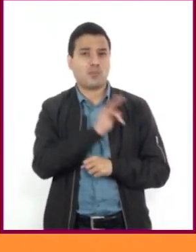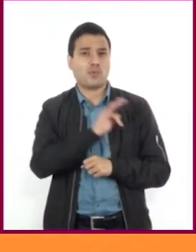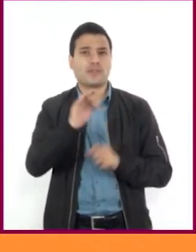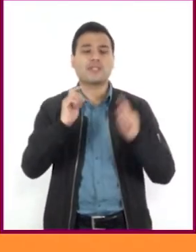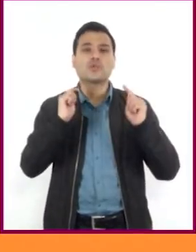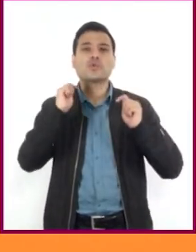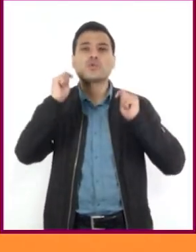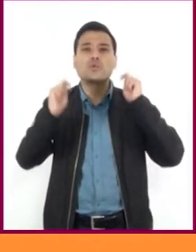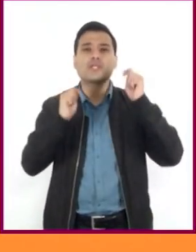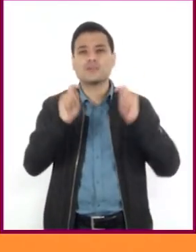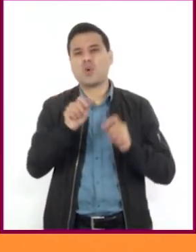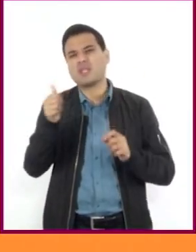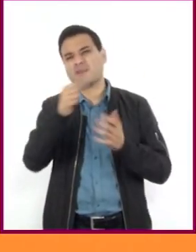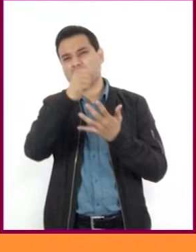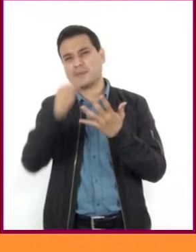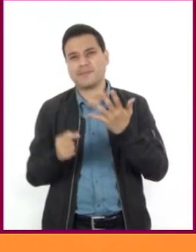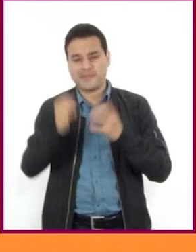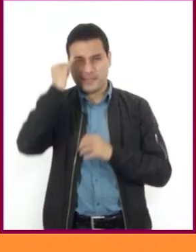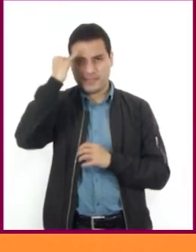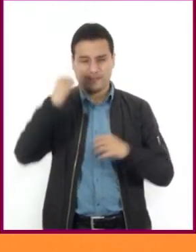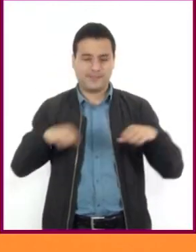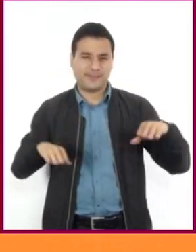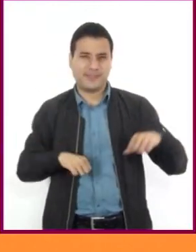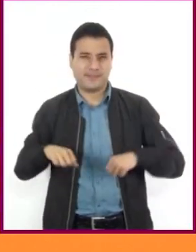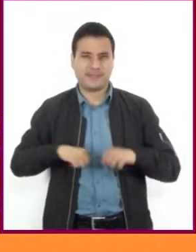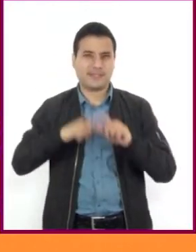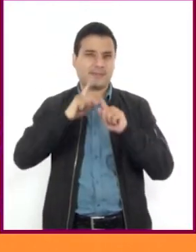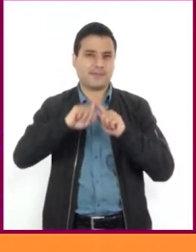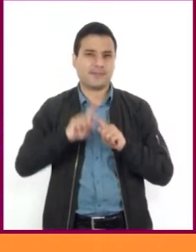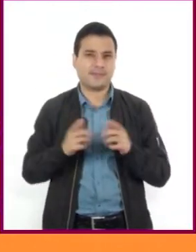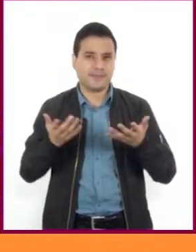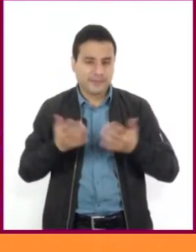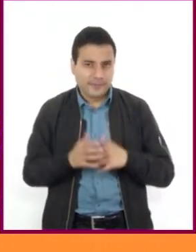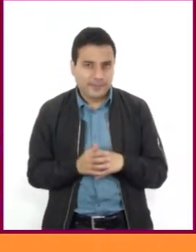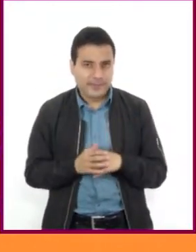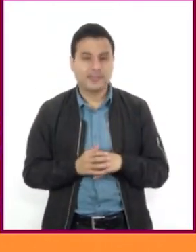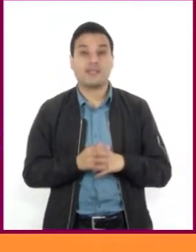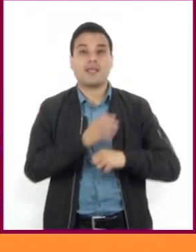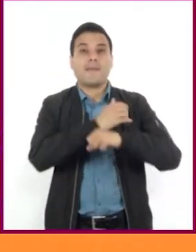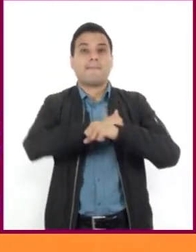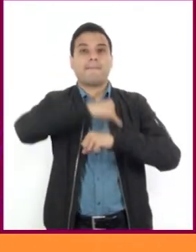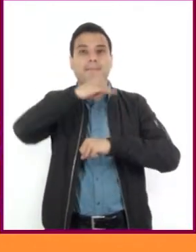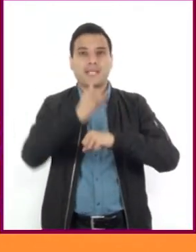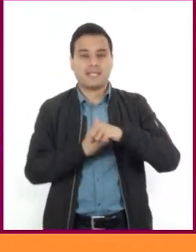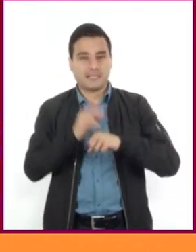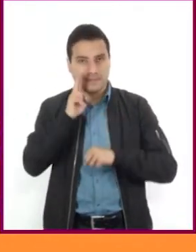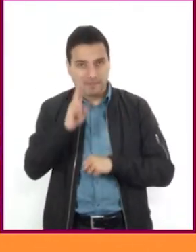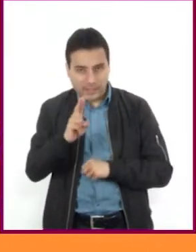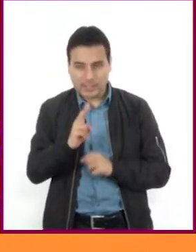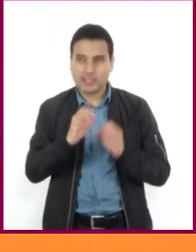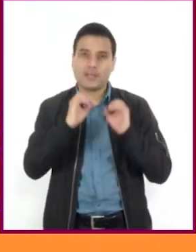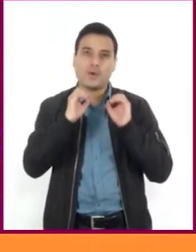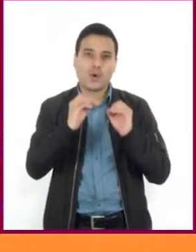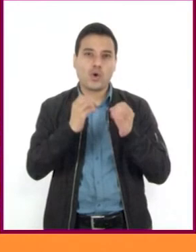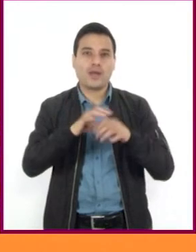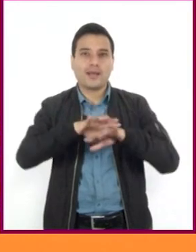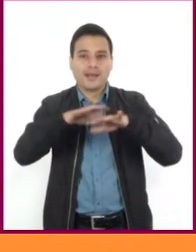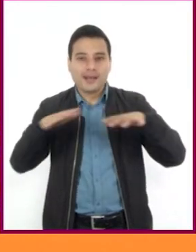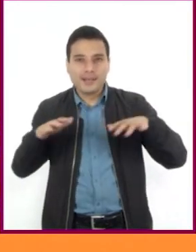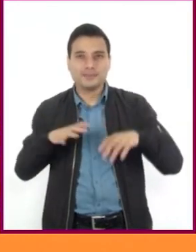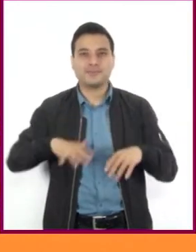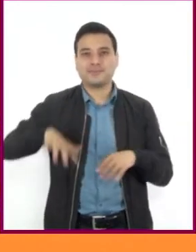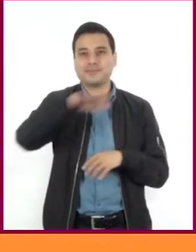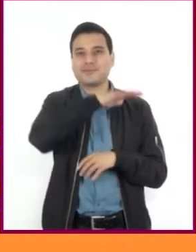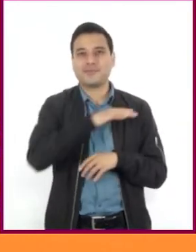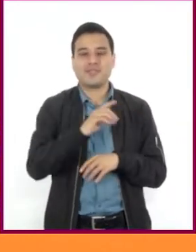alternativo con diferentes actividades, como el avistamiento de ballenas, en las maravillosas lagunas del Ojo